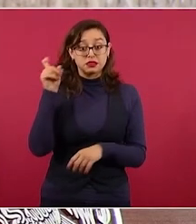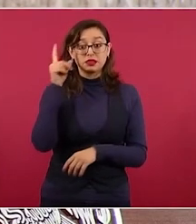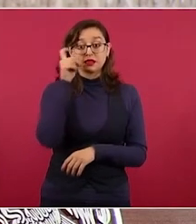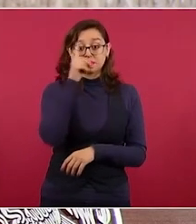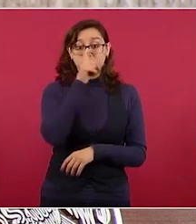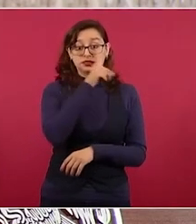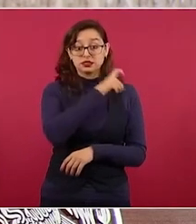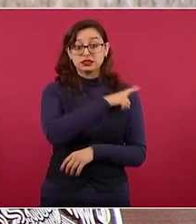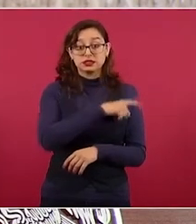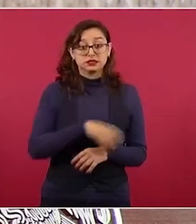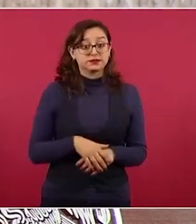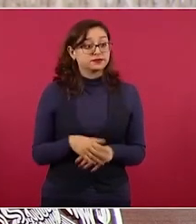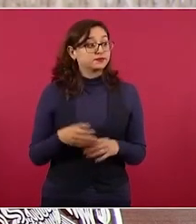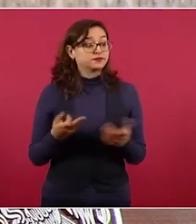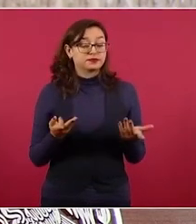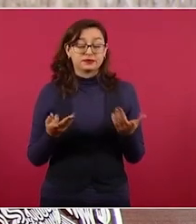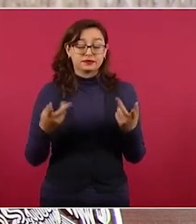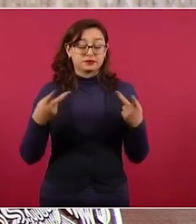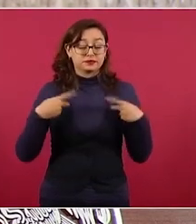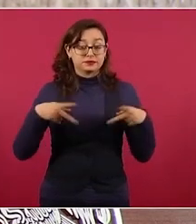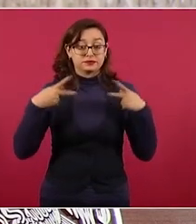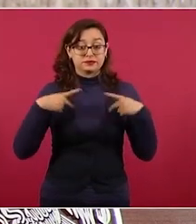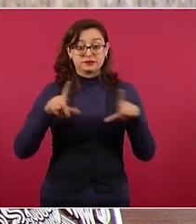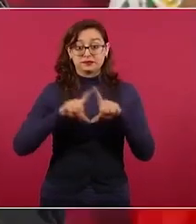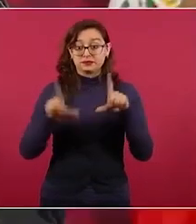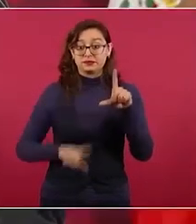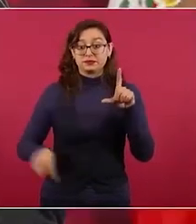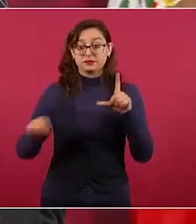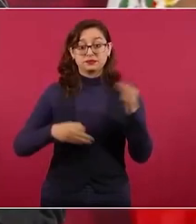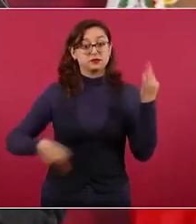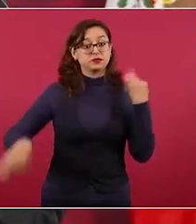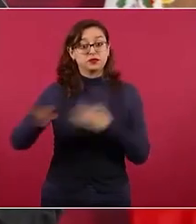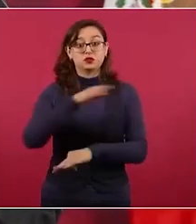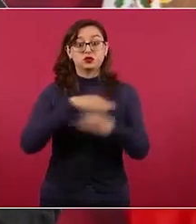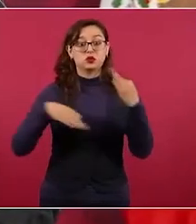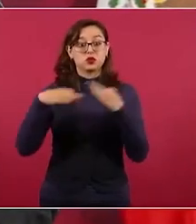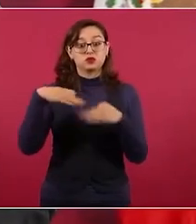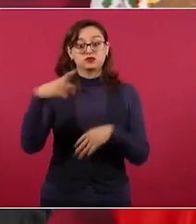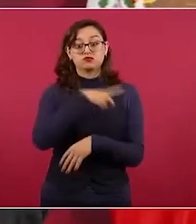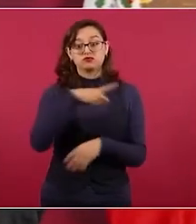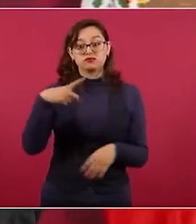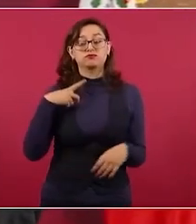que tenemos que enfrentar todos los mexicanos porque